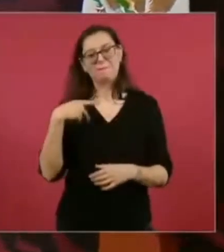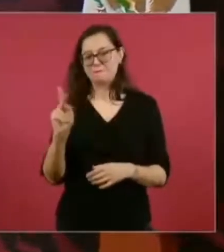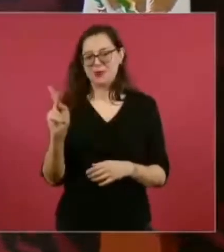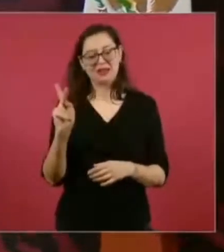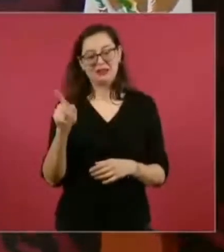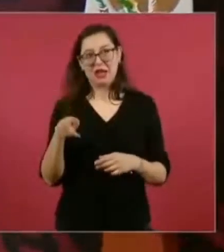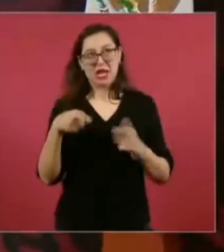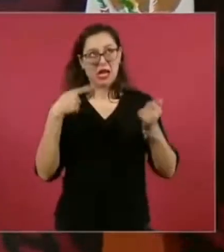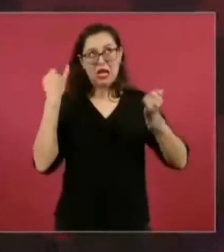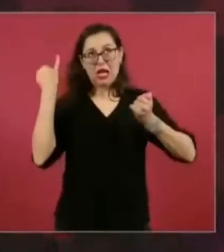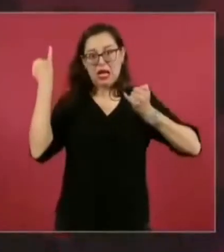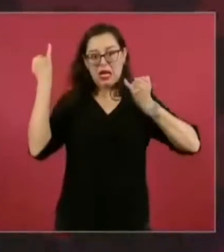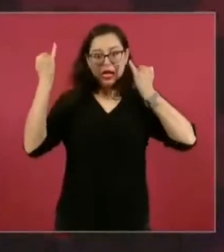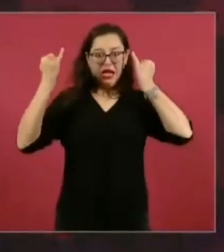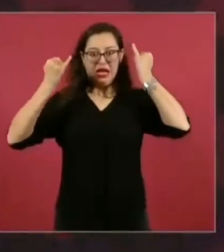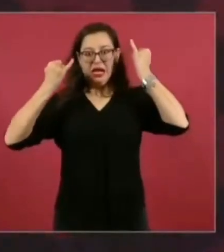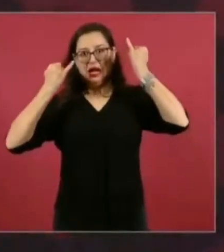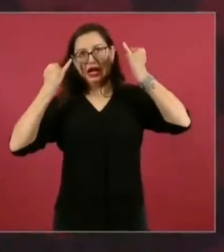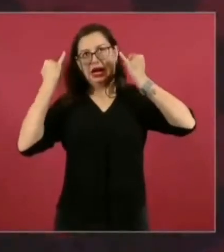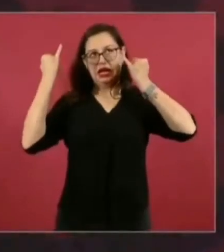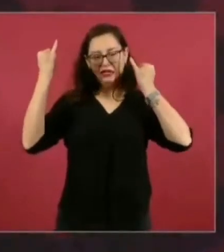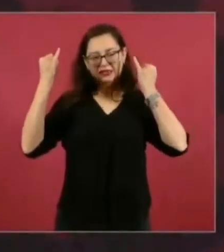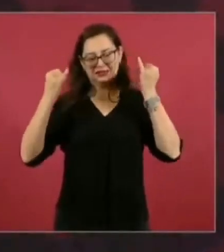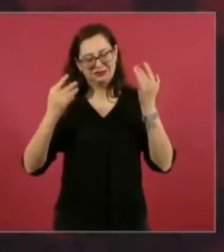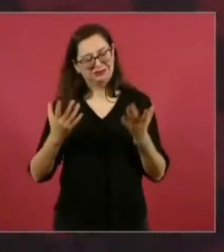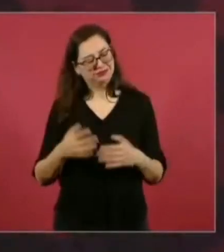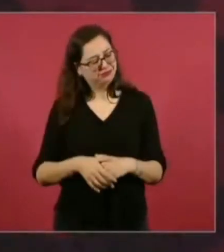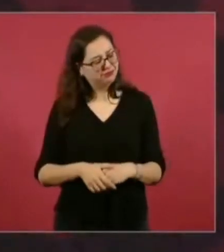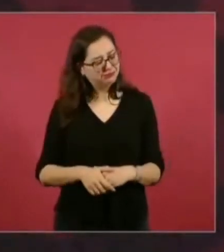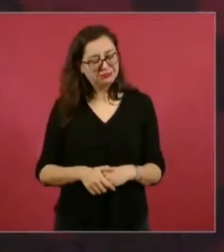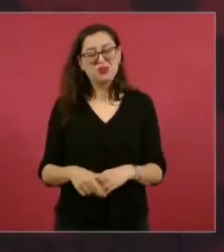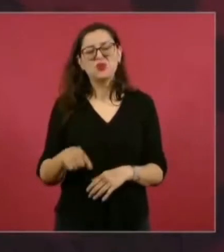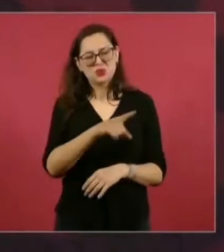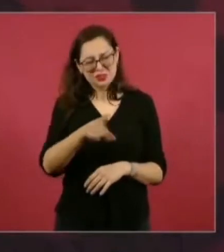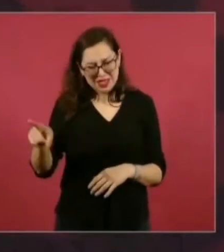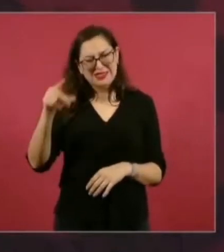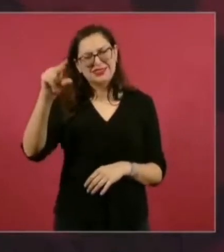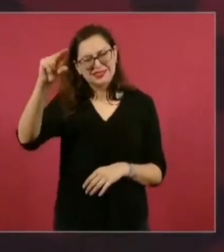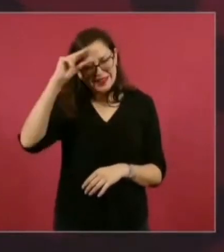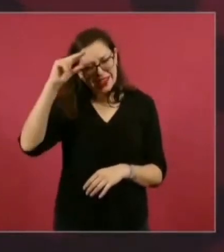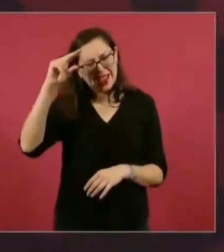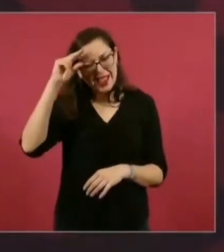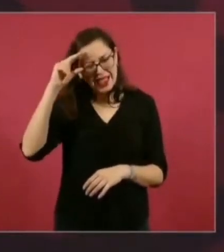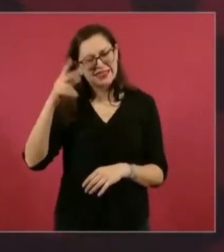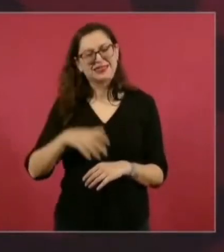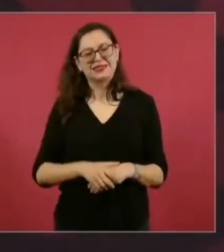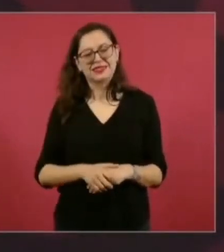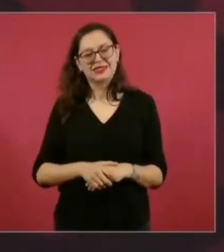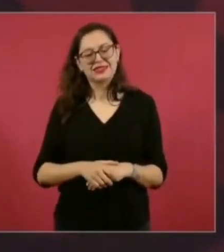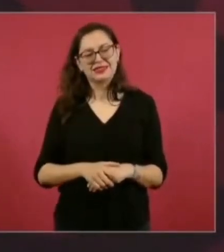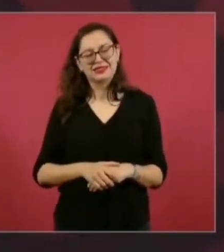que son tan inteligentes, imagínense.